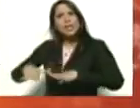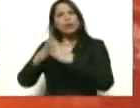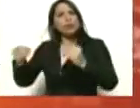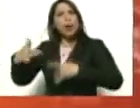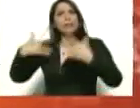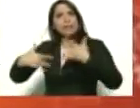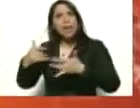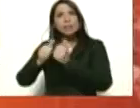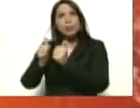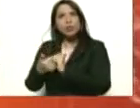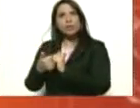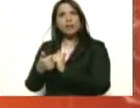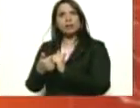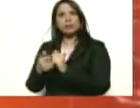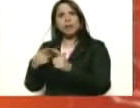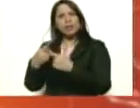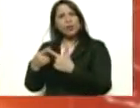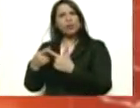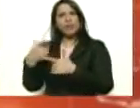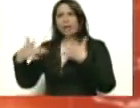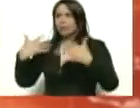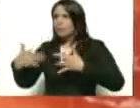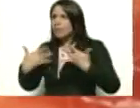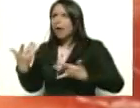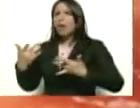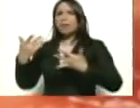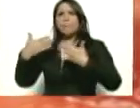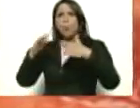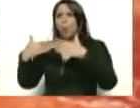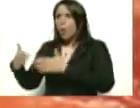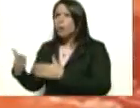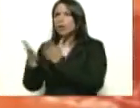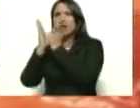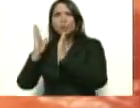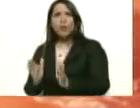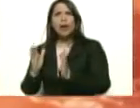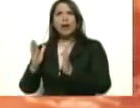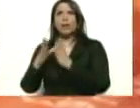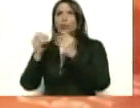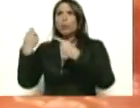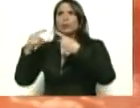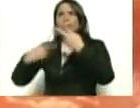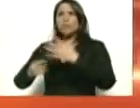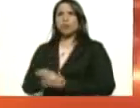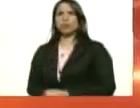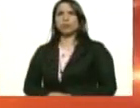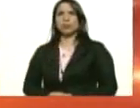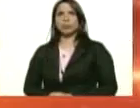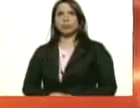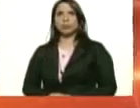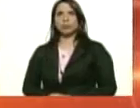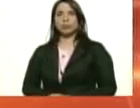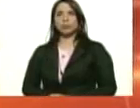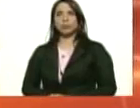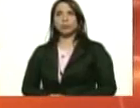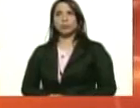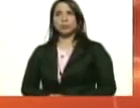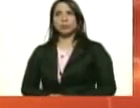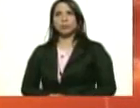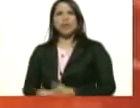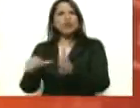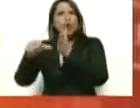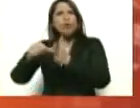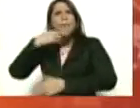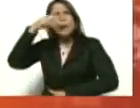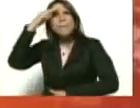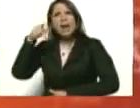deportivas, eventos públicos, academias, escuelas, de todo tipo, de todo tipo. ¿y dónde están los